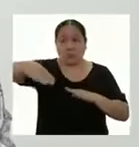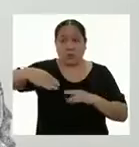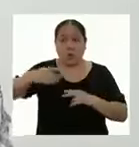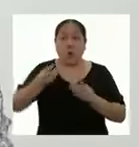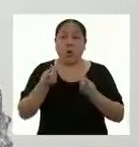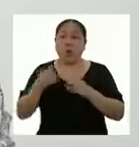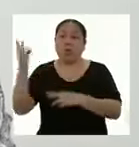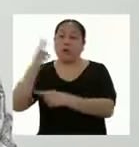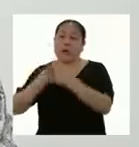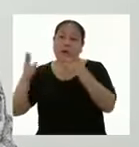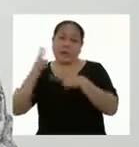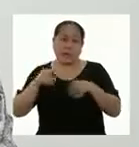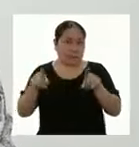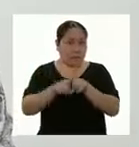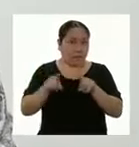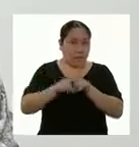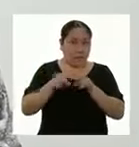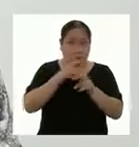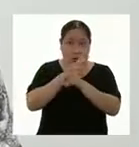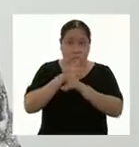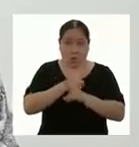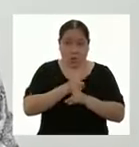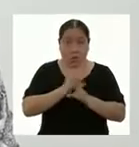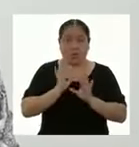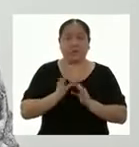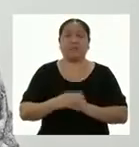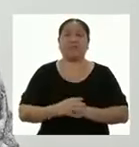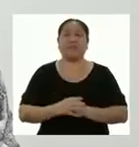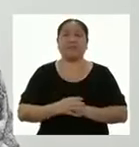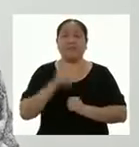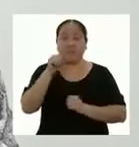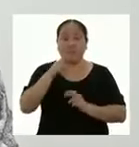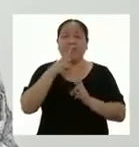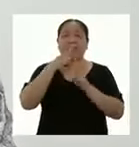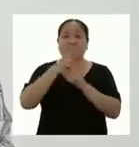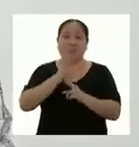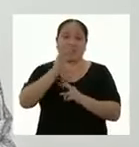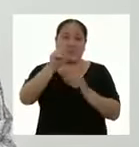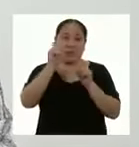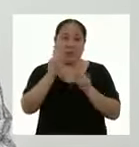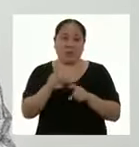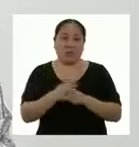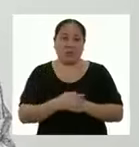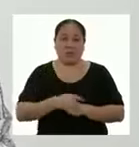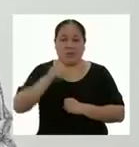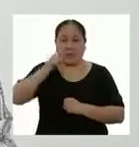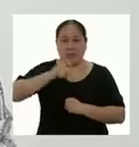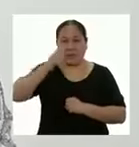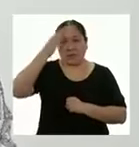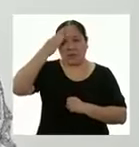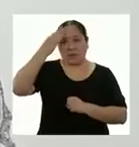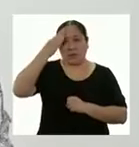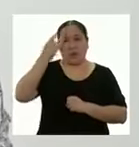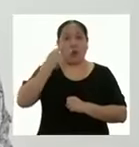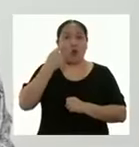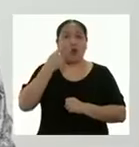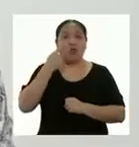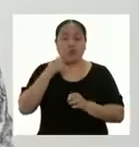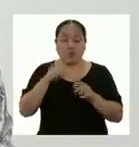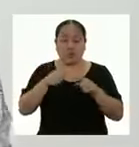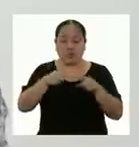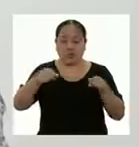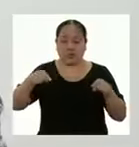volver a casa también. Dicho esto, vamos con tu pregunta. Para responderla, primero necesitamos conocer el